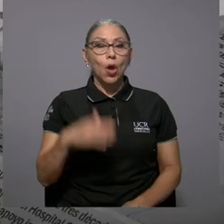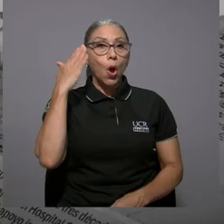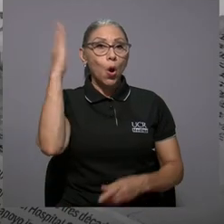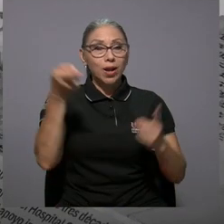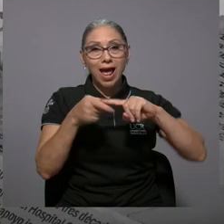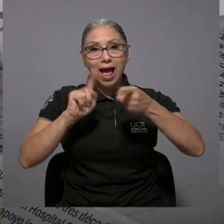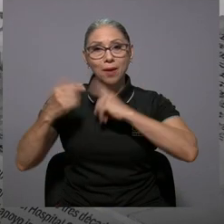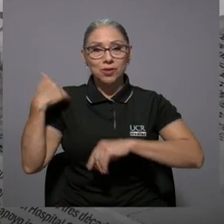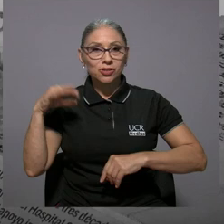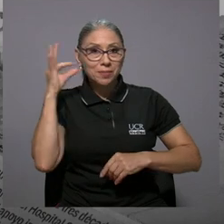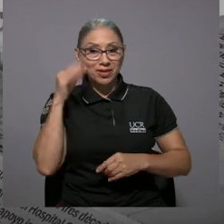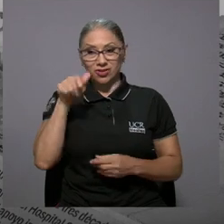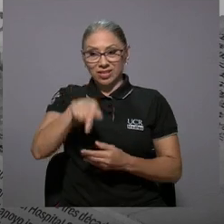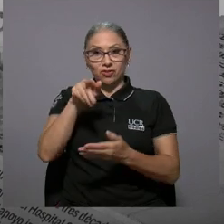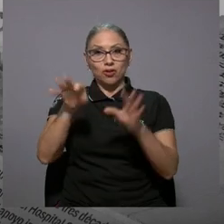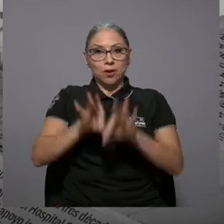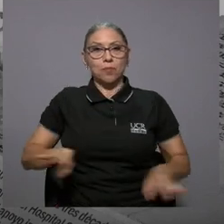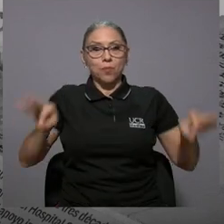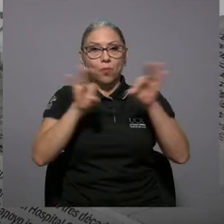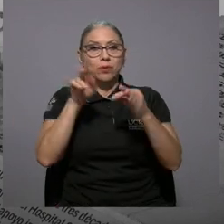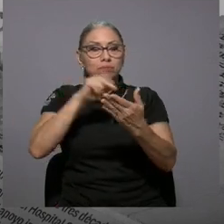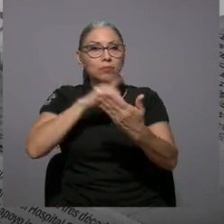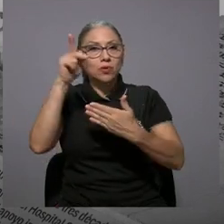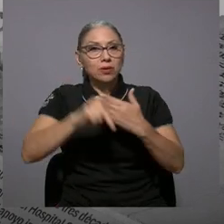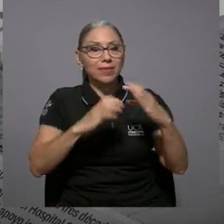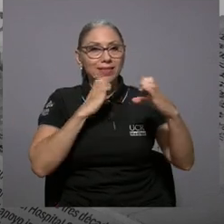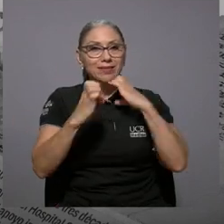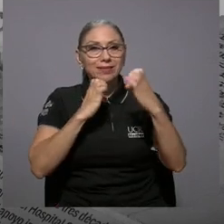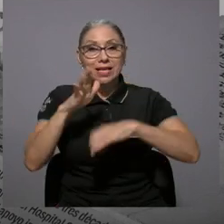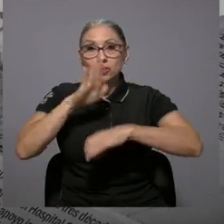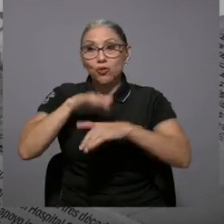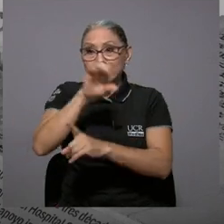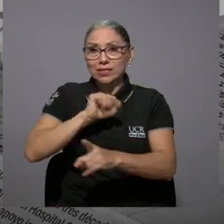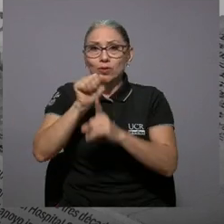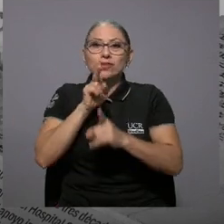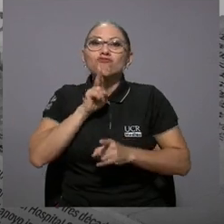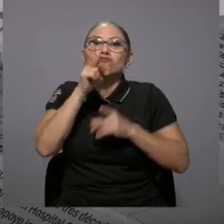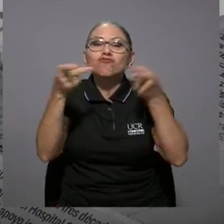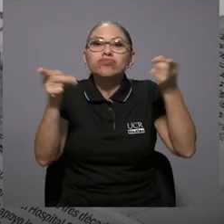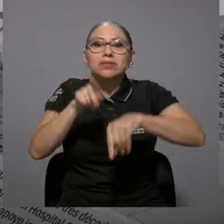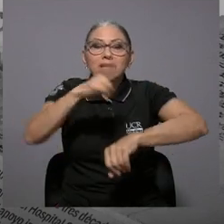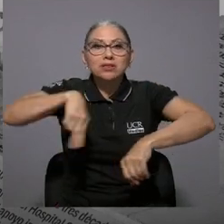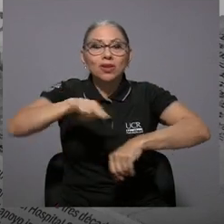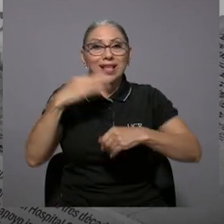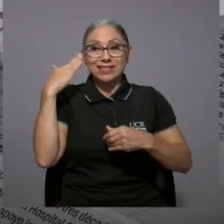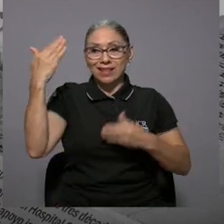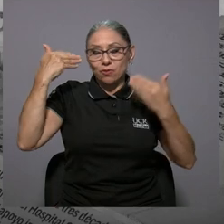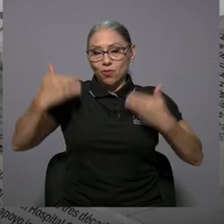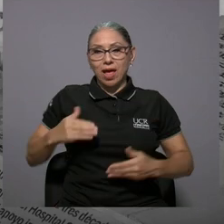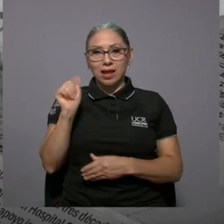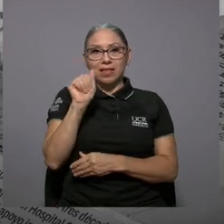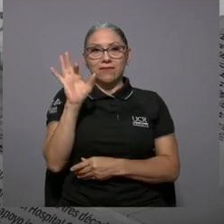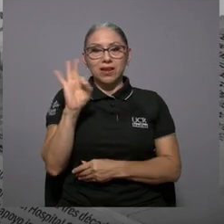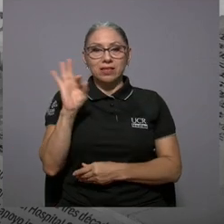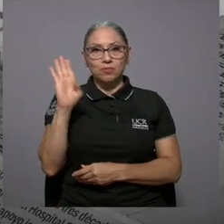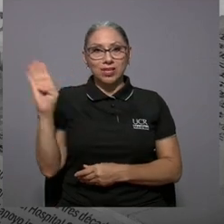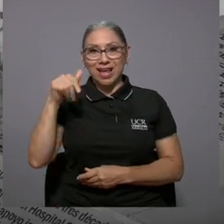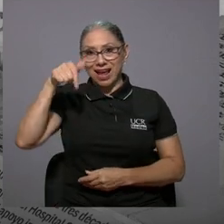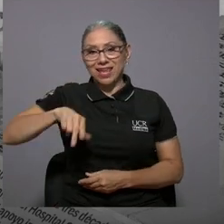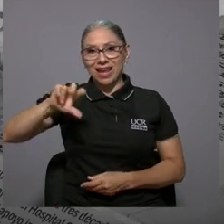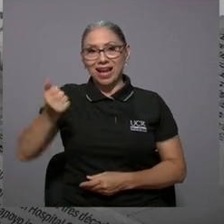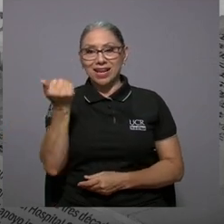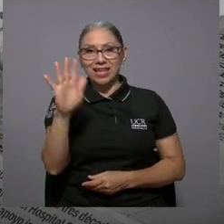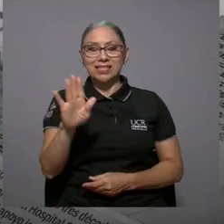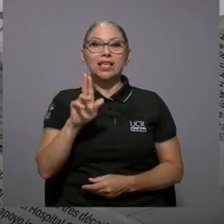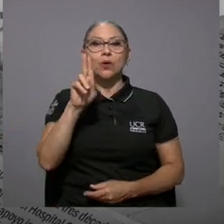Hola amigos y amigas, estamos en Lo que importa, un programa de entrevistas sobre la realidad nacional. Les